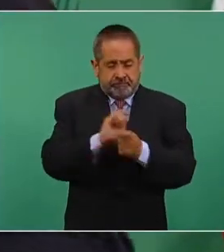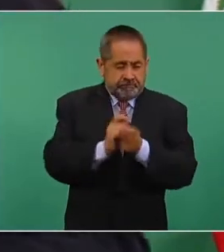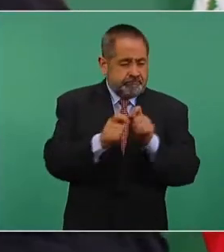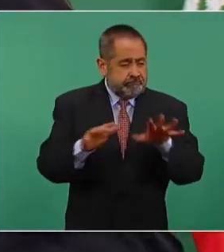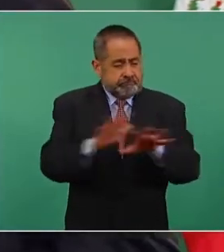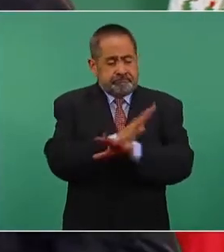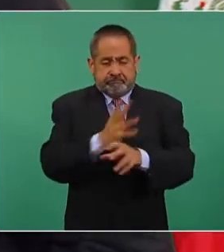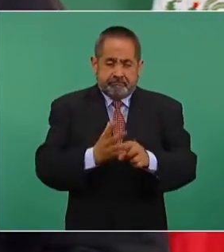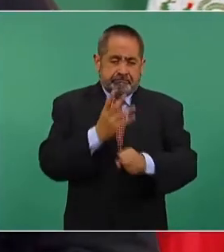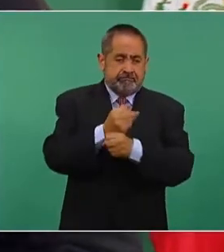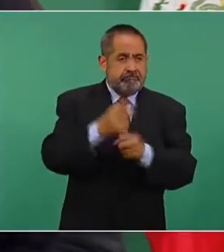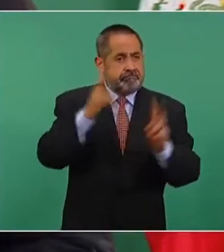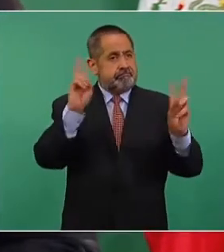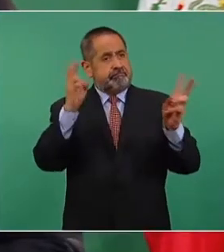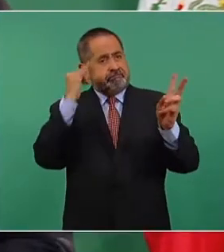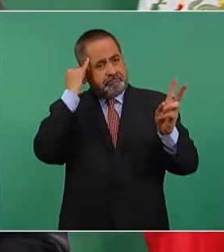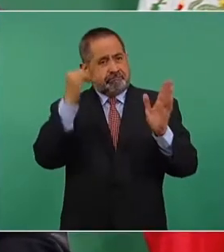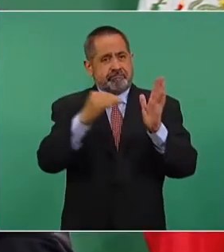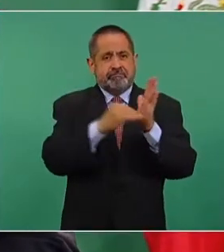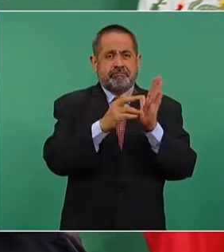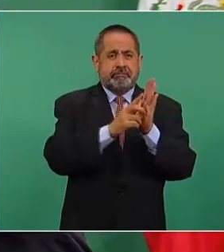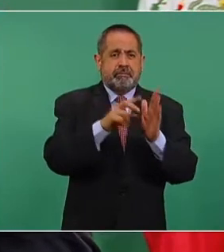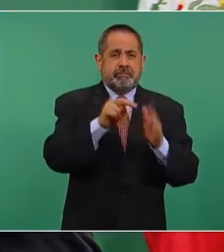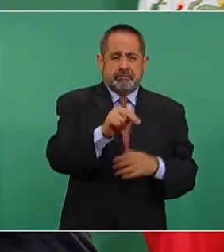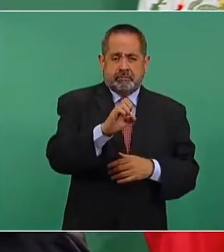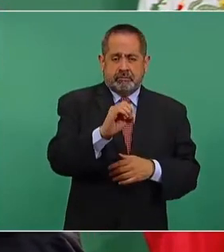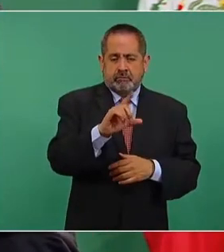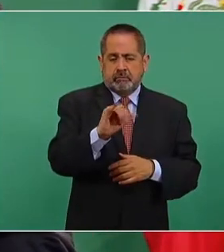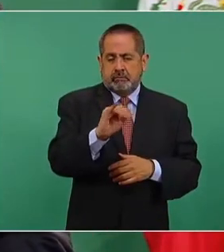que el modelo neoliberal nos iba a salvar?